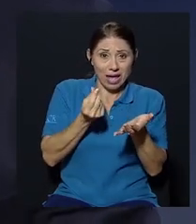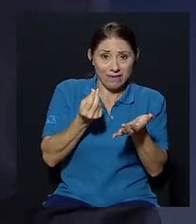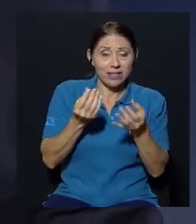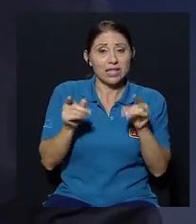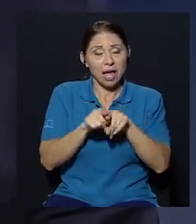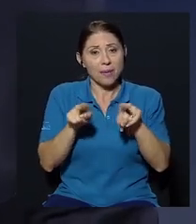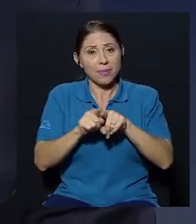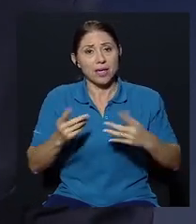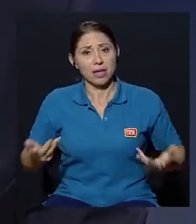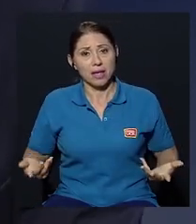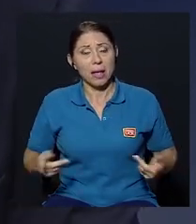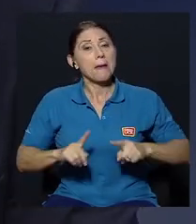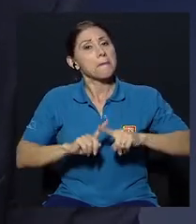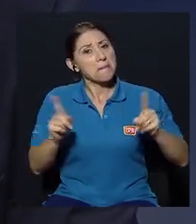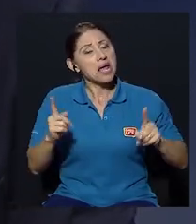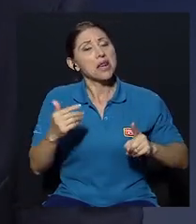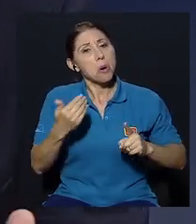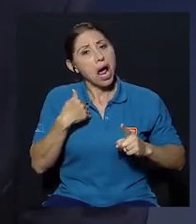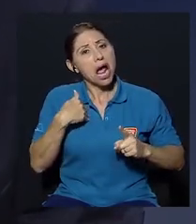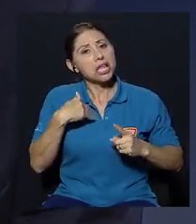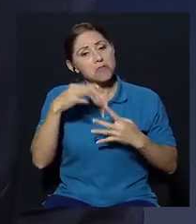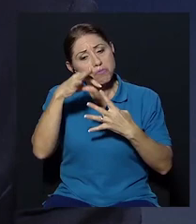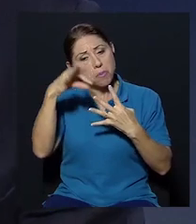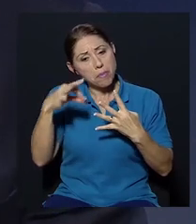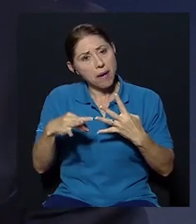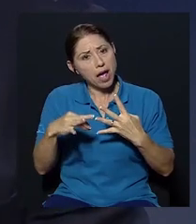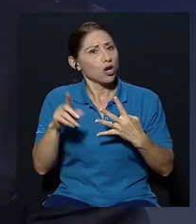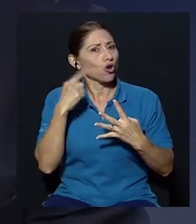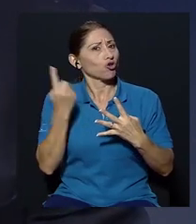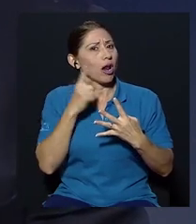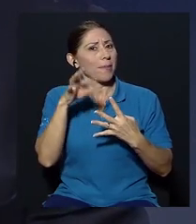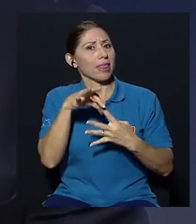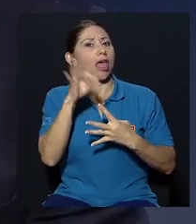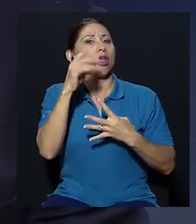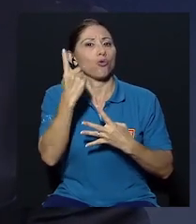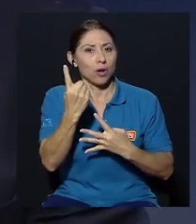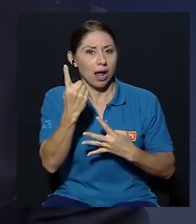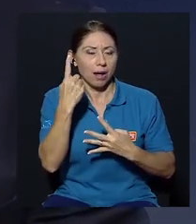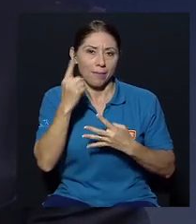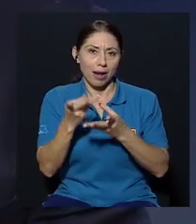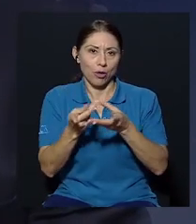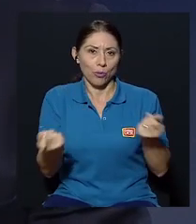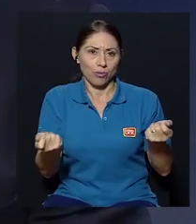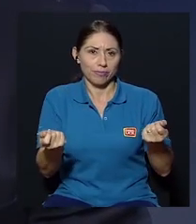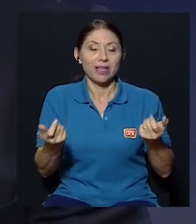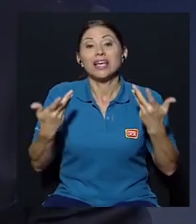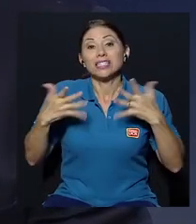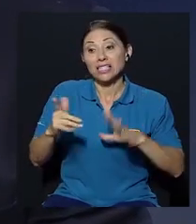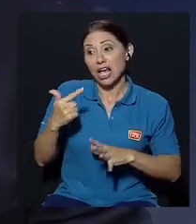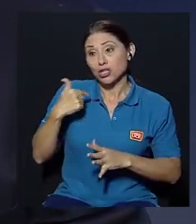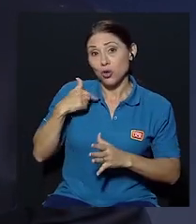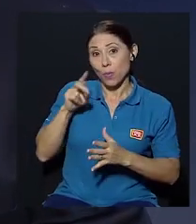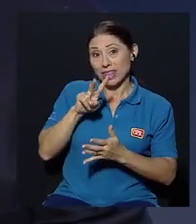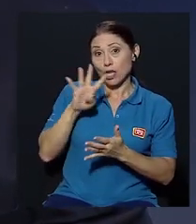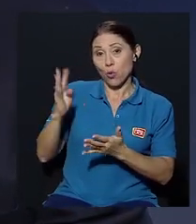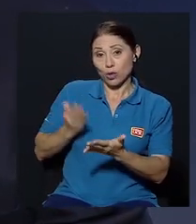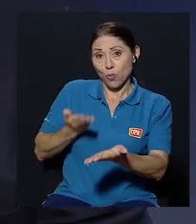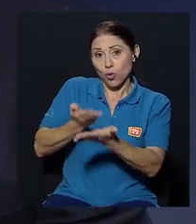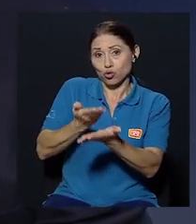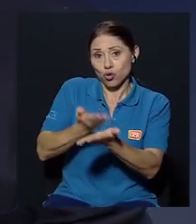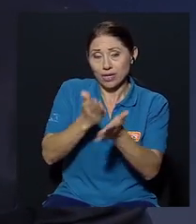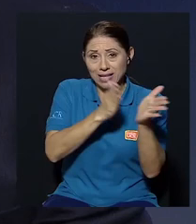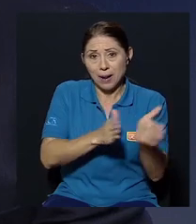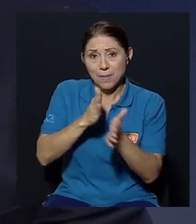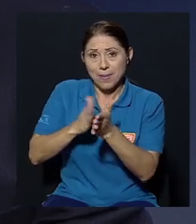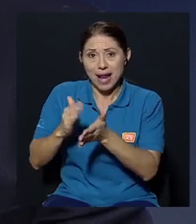pero hay alternativas digamos no hay una sola ruta para arreglar el problema yo he presentado 24 mociones al